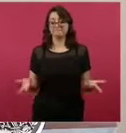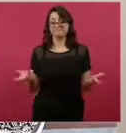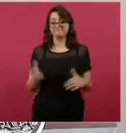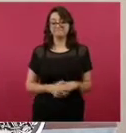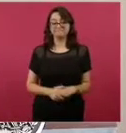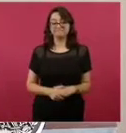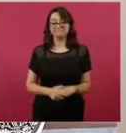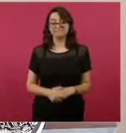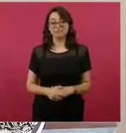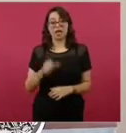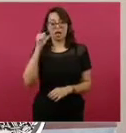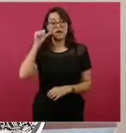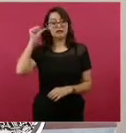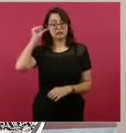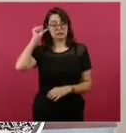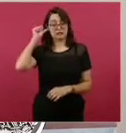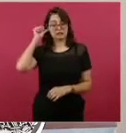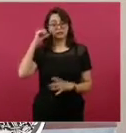manera,